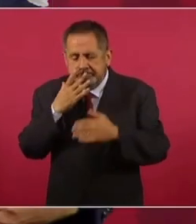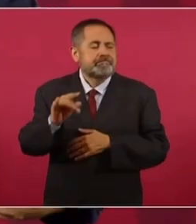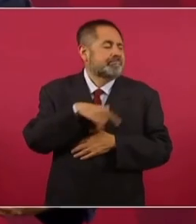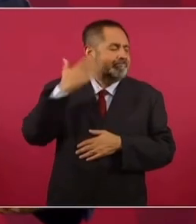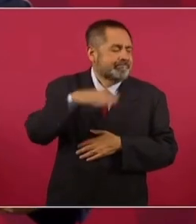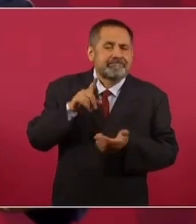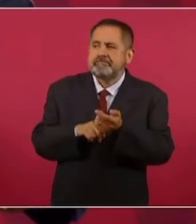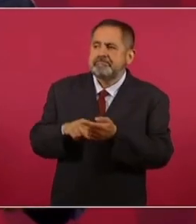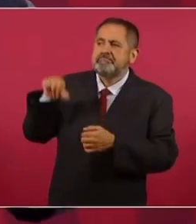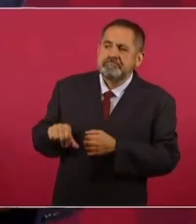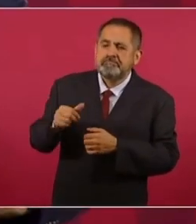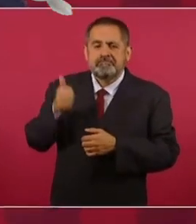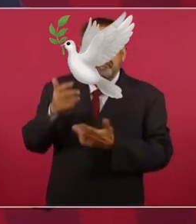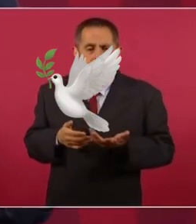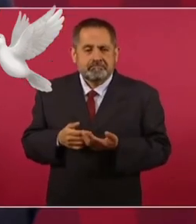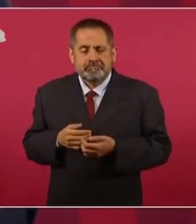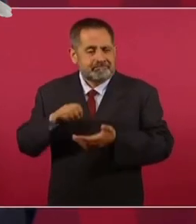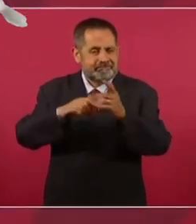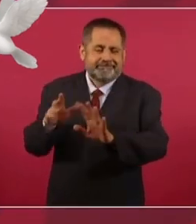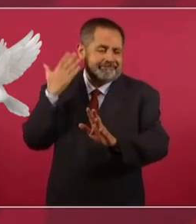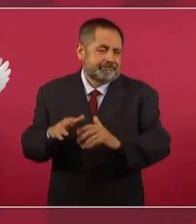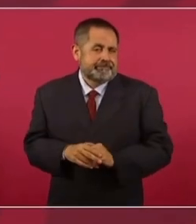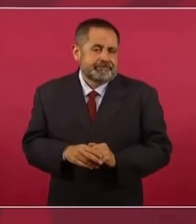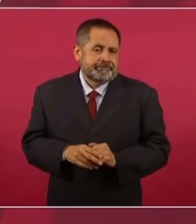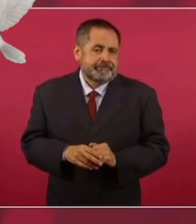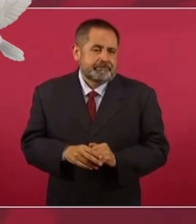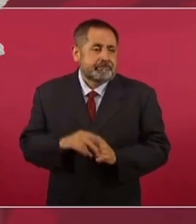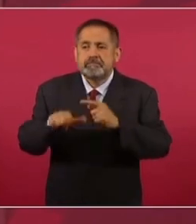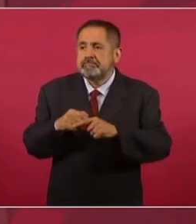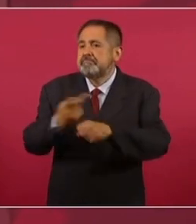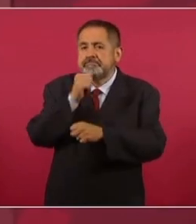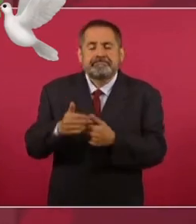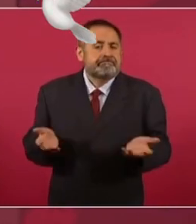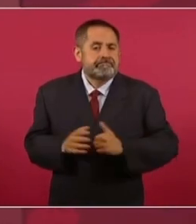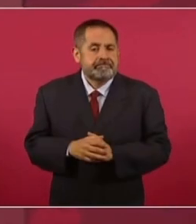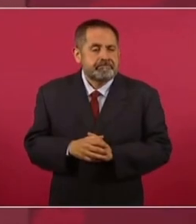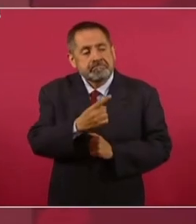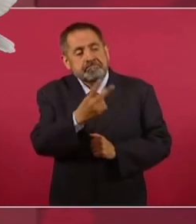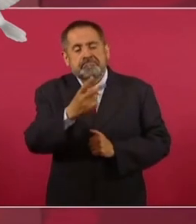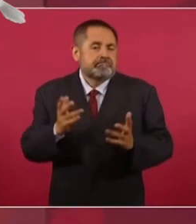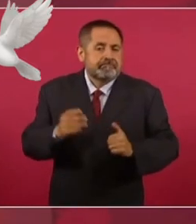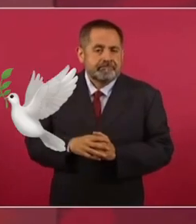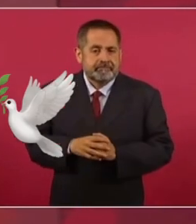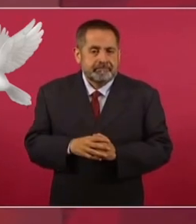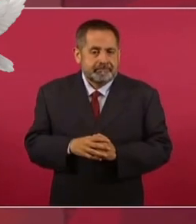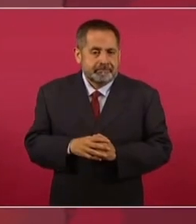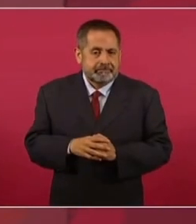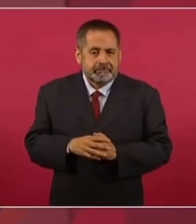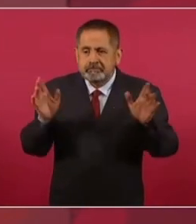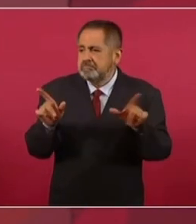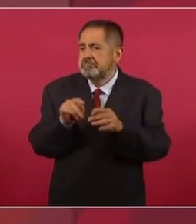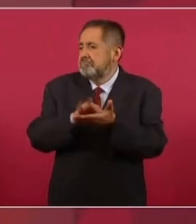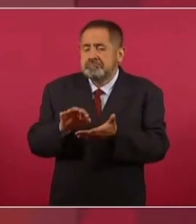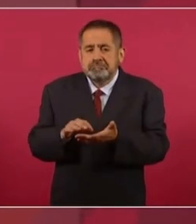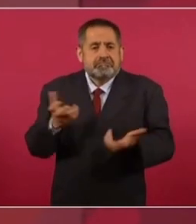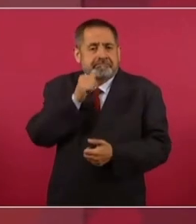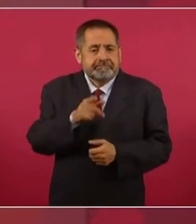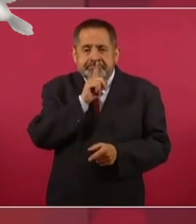ya se sabe de antemano que va a haber un veto y que no va a pasar nada. Los dos vetos. Y ya.